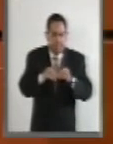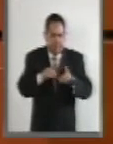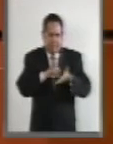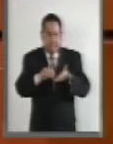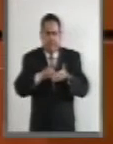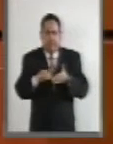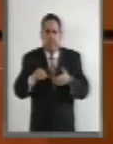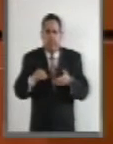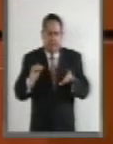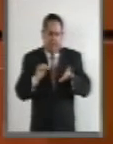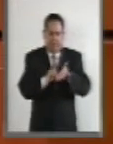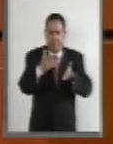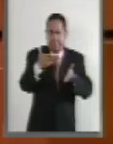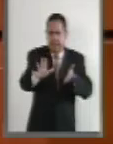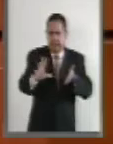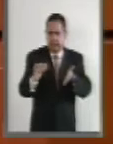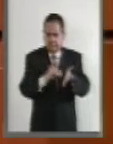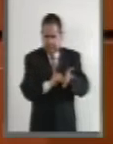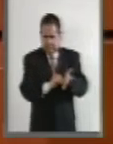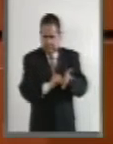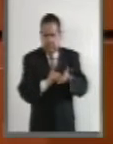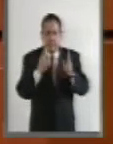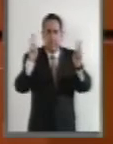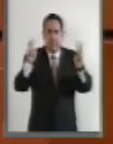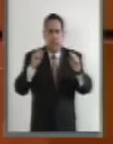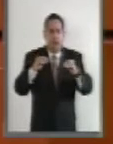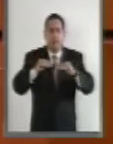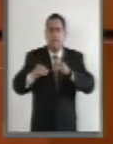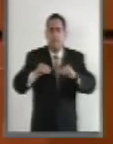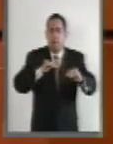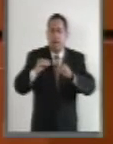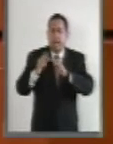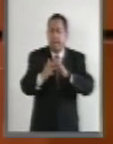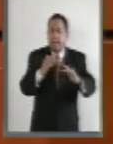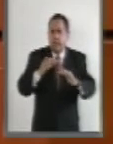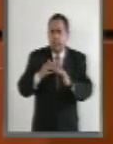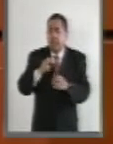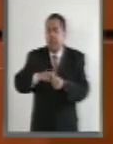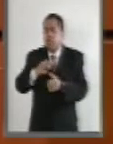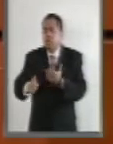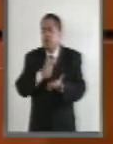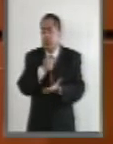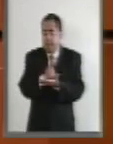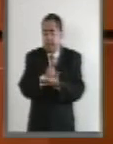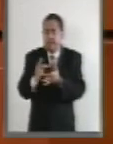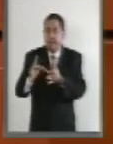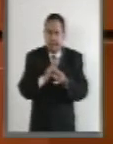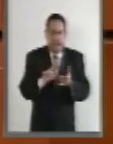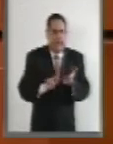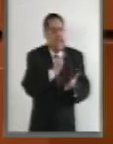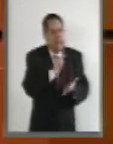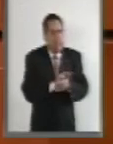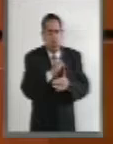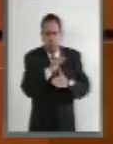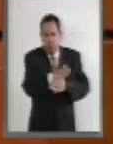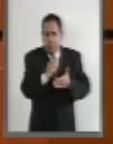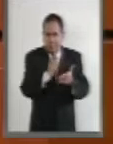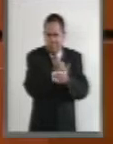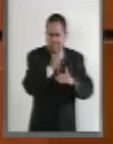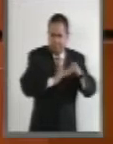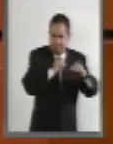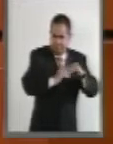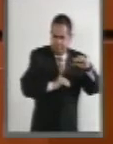décimo denominado de la movilidad urbana sustentable en la Ley General de Asentamientos Humanos